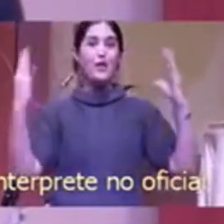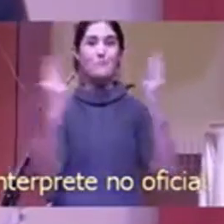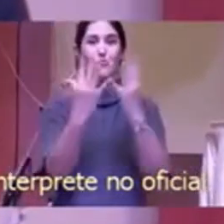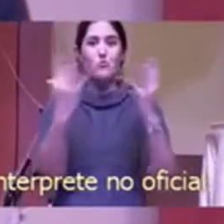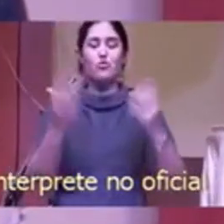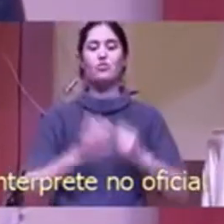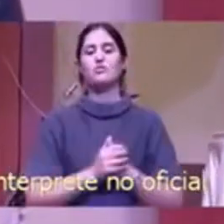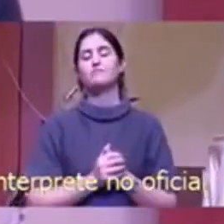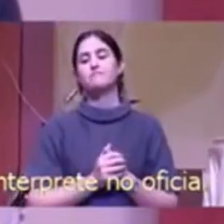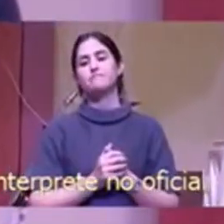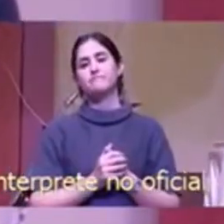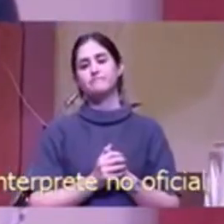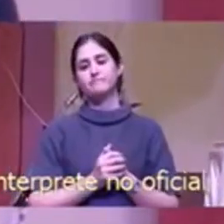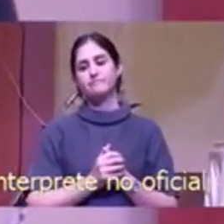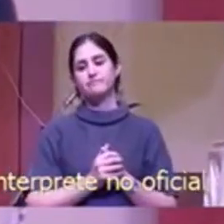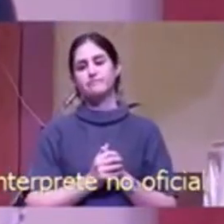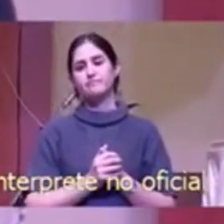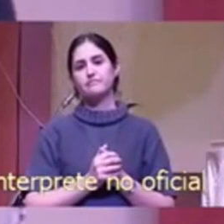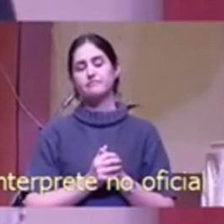ustedes son la luz del mundo.